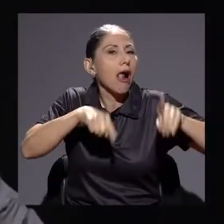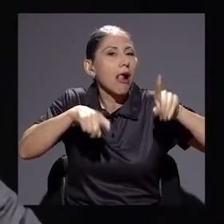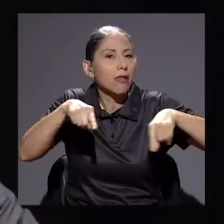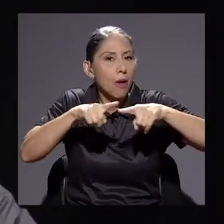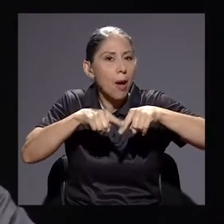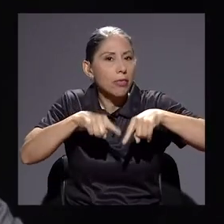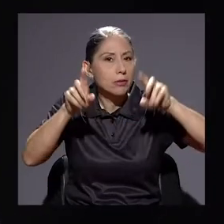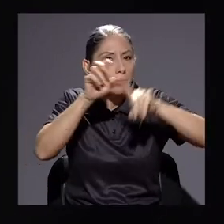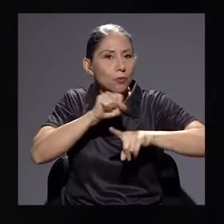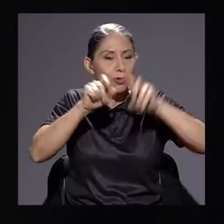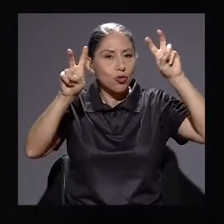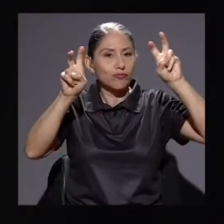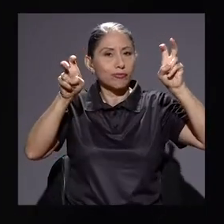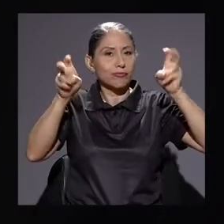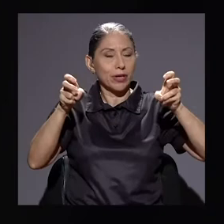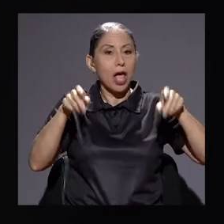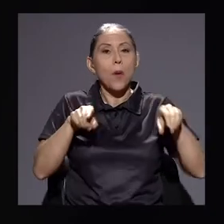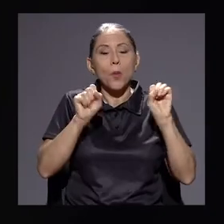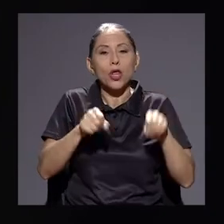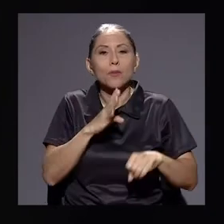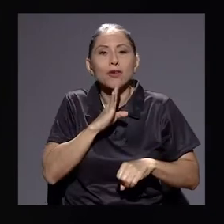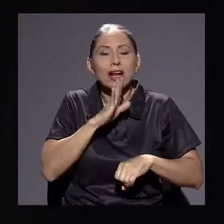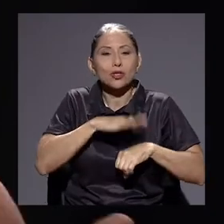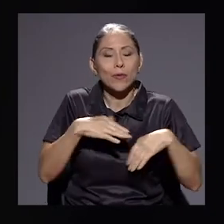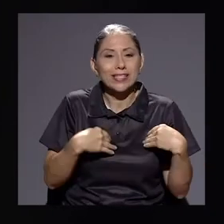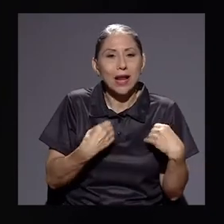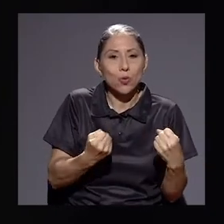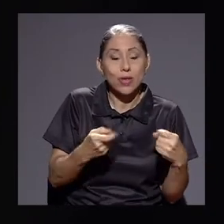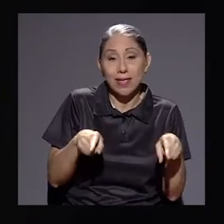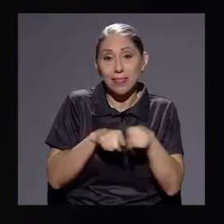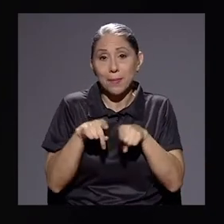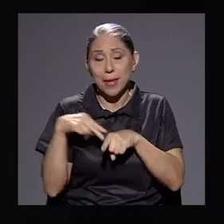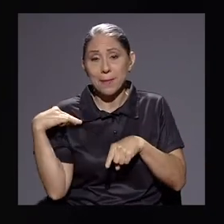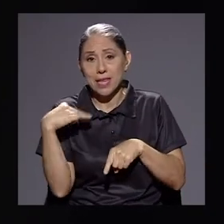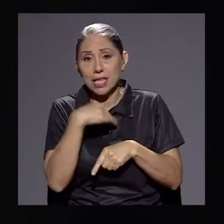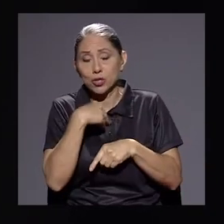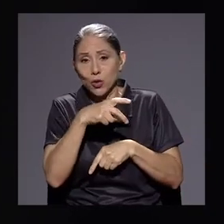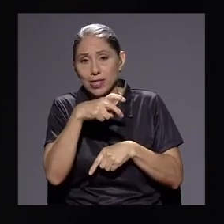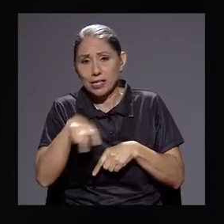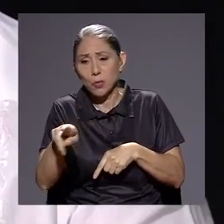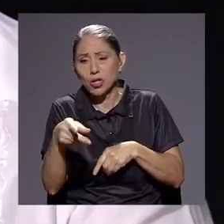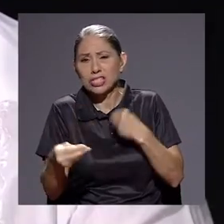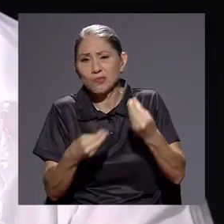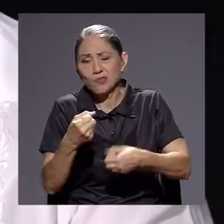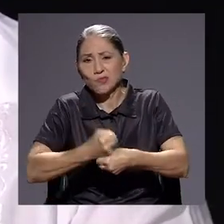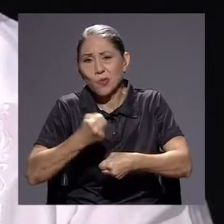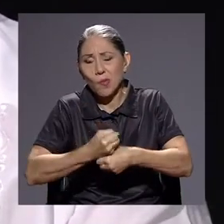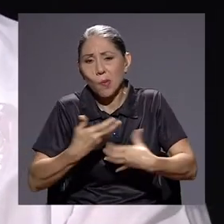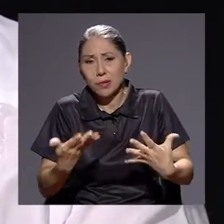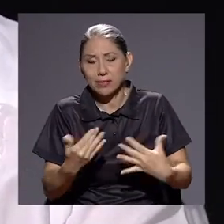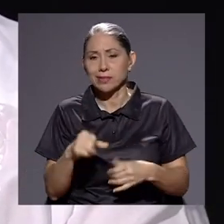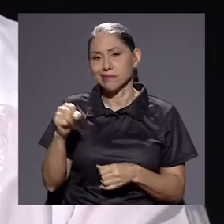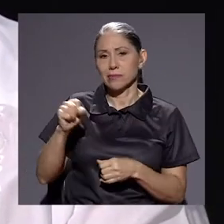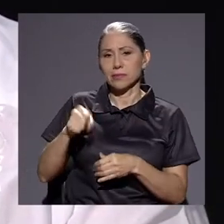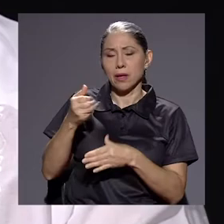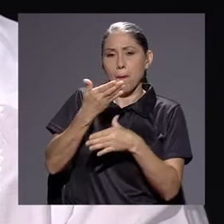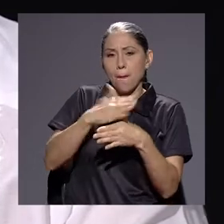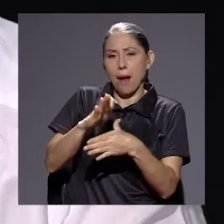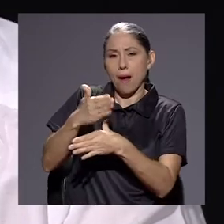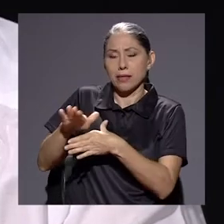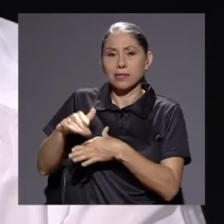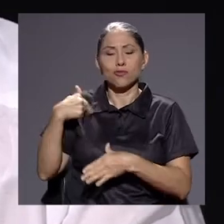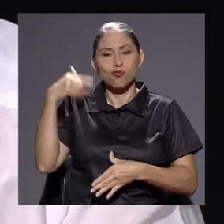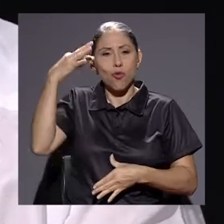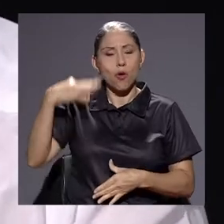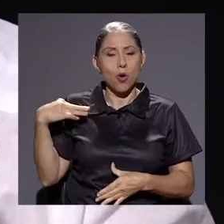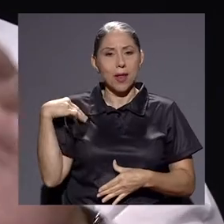destacar, por supuesto, también en temas de infraestructura la labor del ministro de Transportes. Sí, vamos por partes. Yo creo que el ministro de